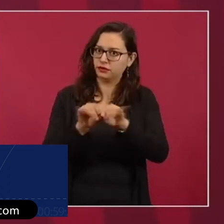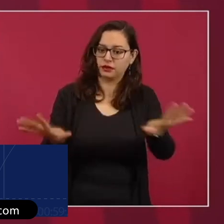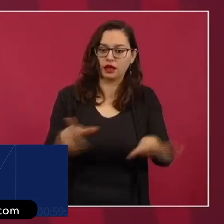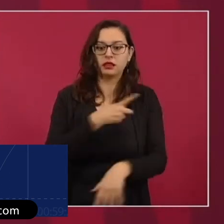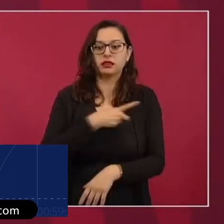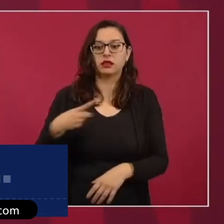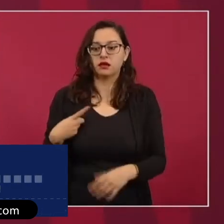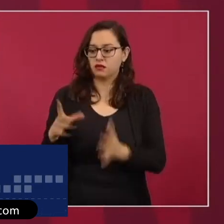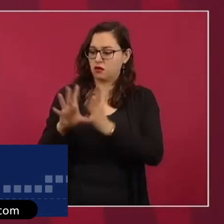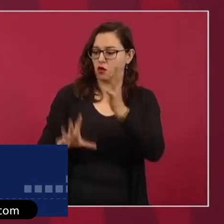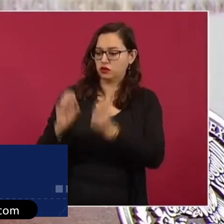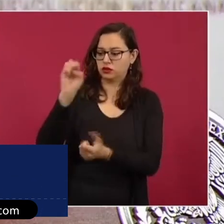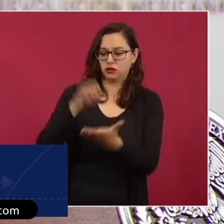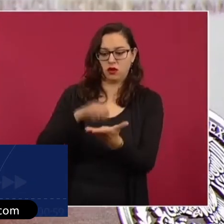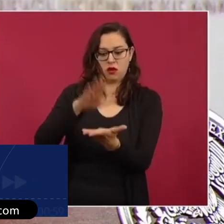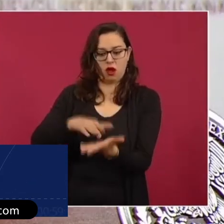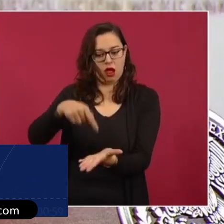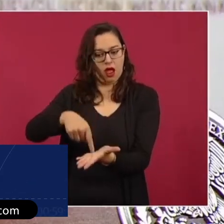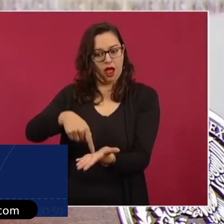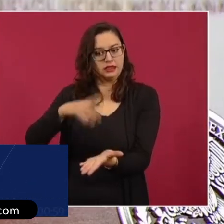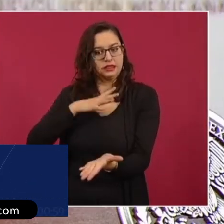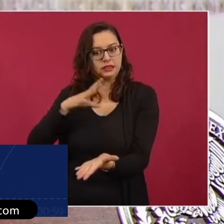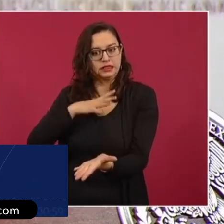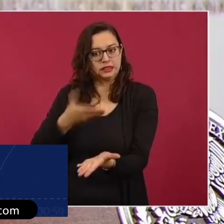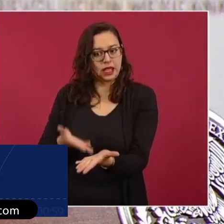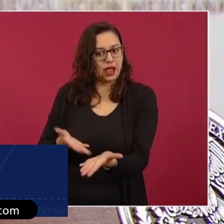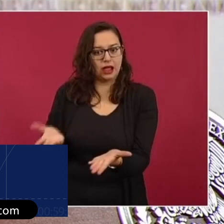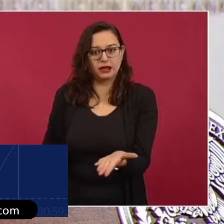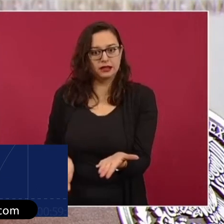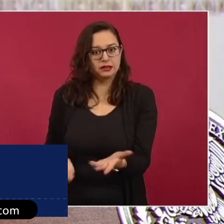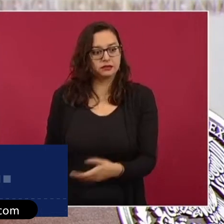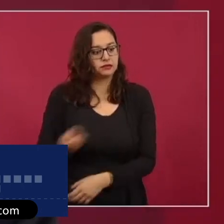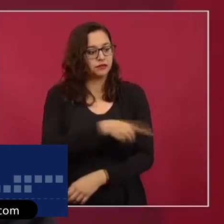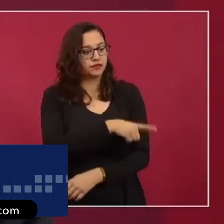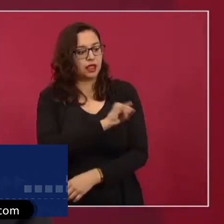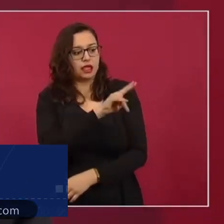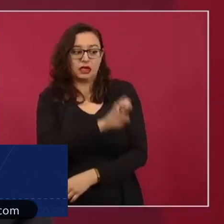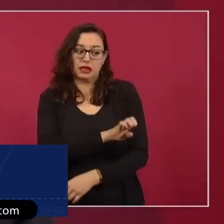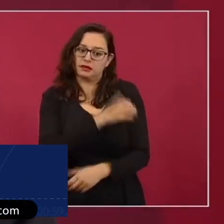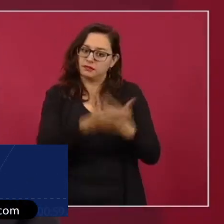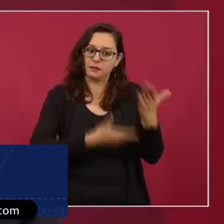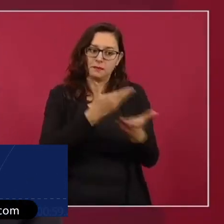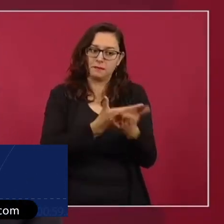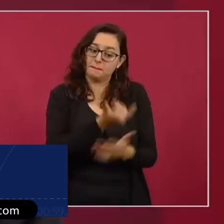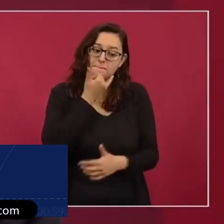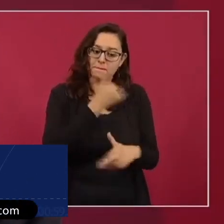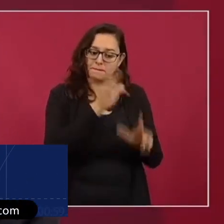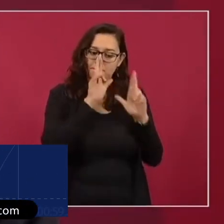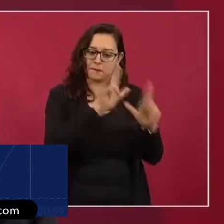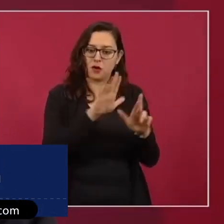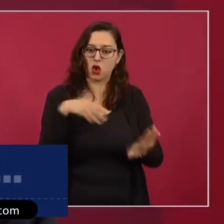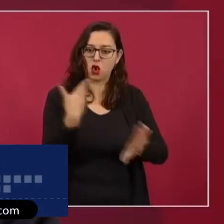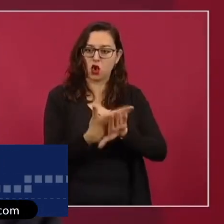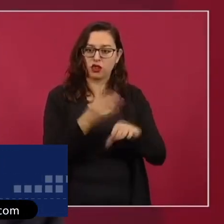Y el INE, con todo respeto, sin el ánimo de polemizar,